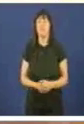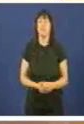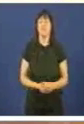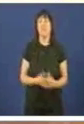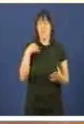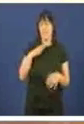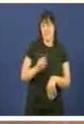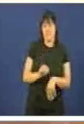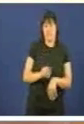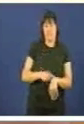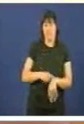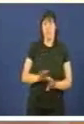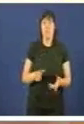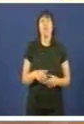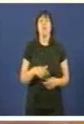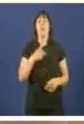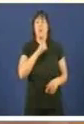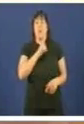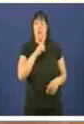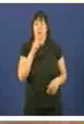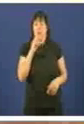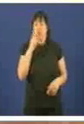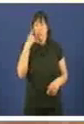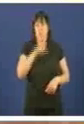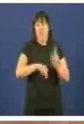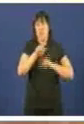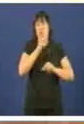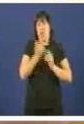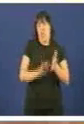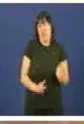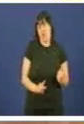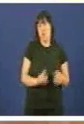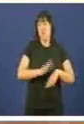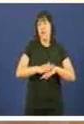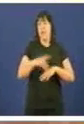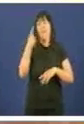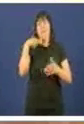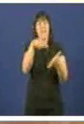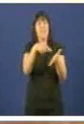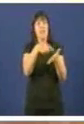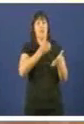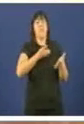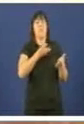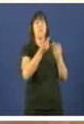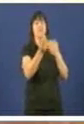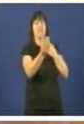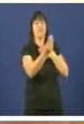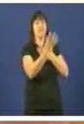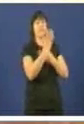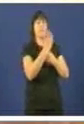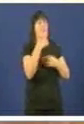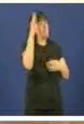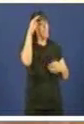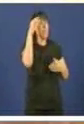señoría, espero que vostedes non o desminta, que esta decisión non é gratuita. Exixir dos consellos cantidades abusivas para se manteren no